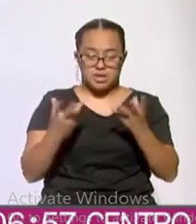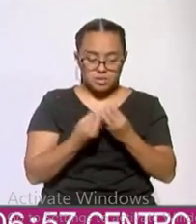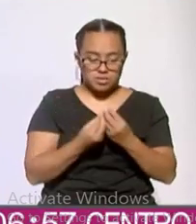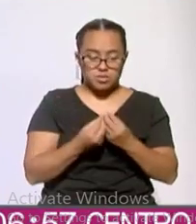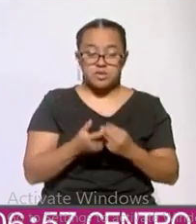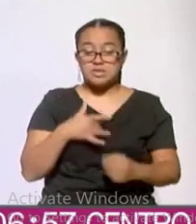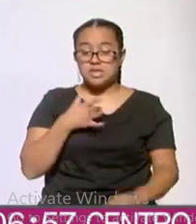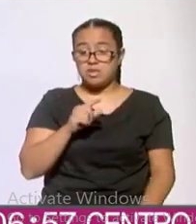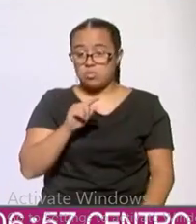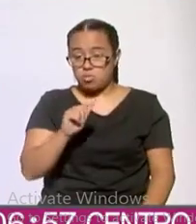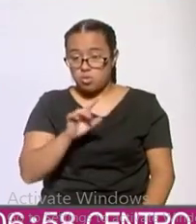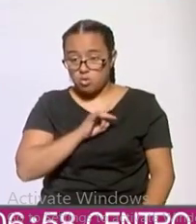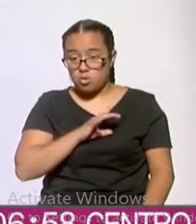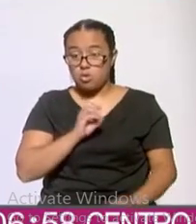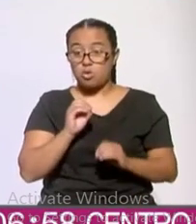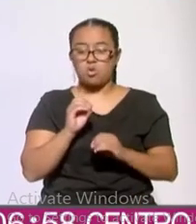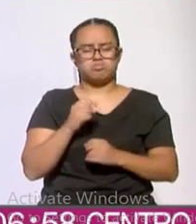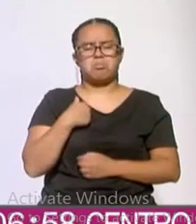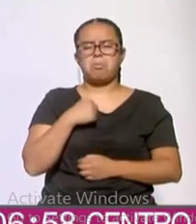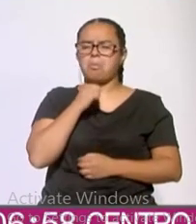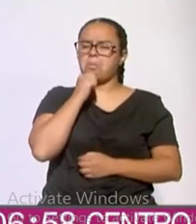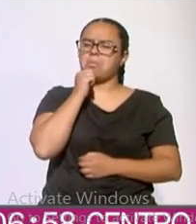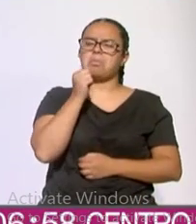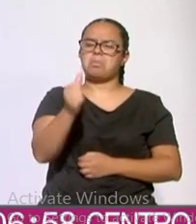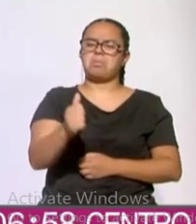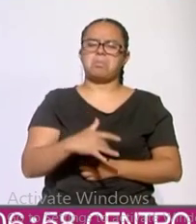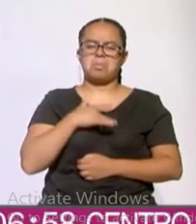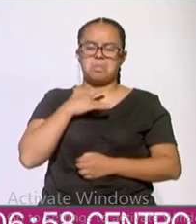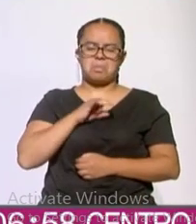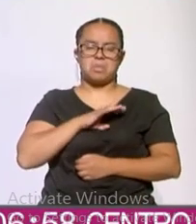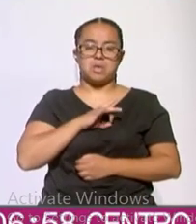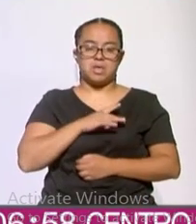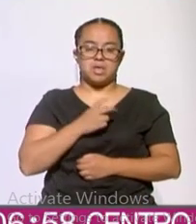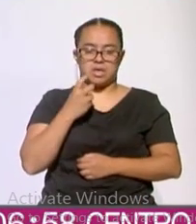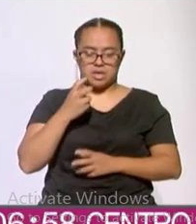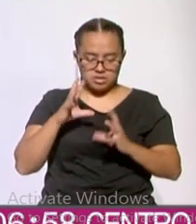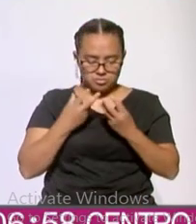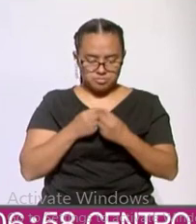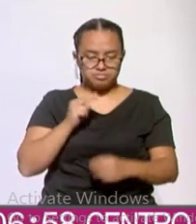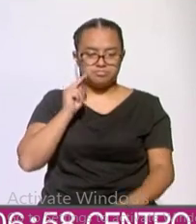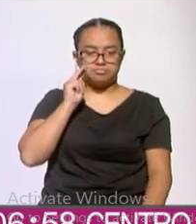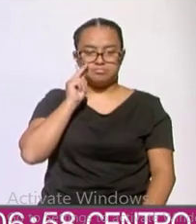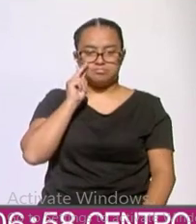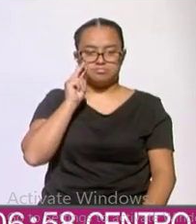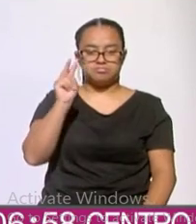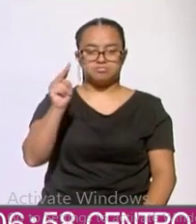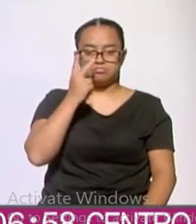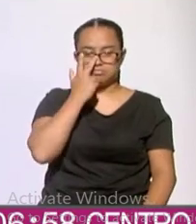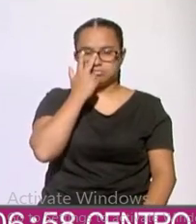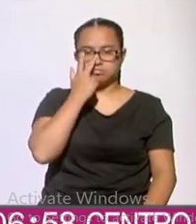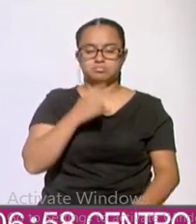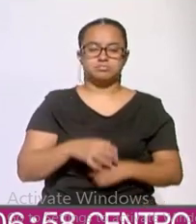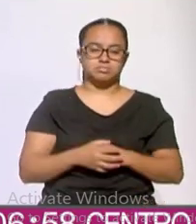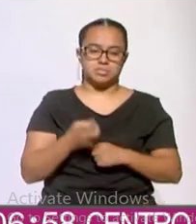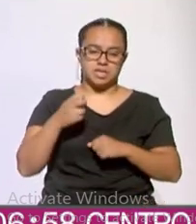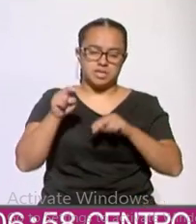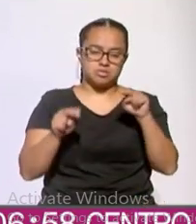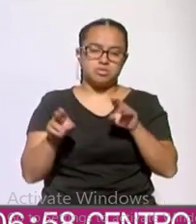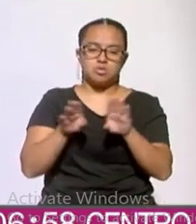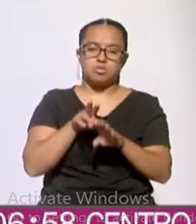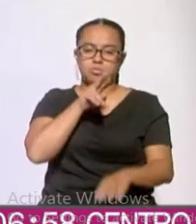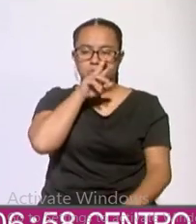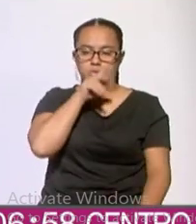poco miedo o no siente nada de miedo es donde en la suma se observa, digamos, el nivel de